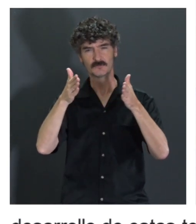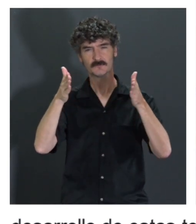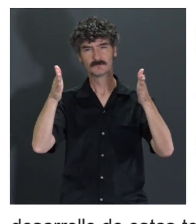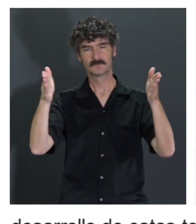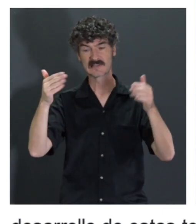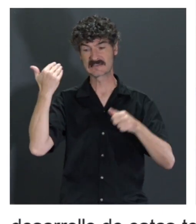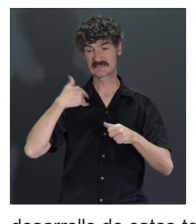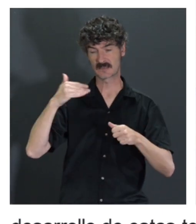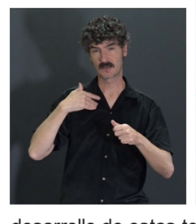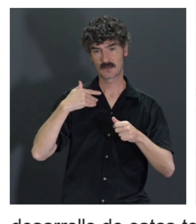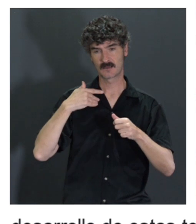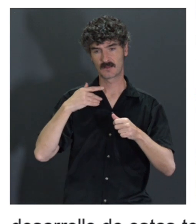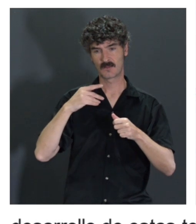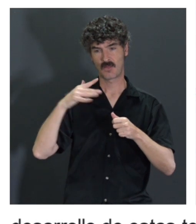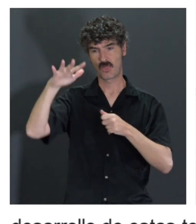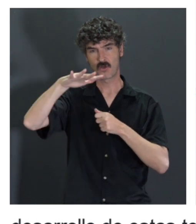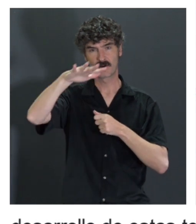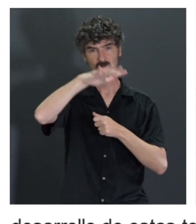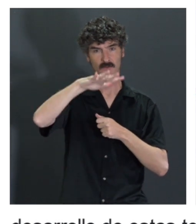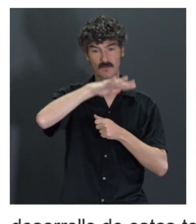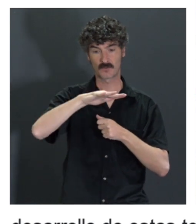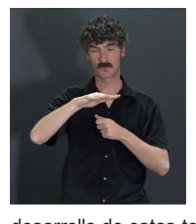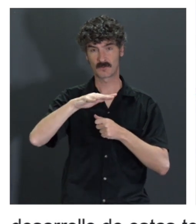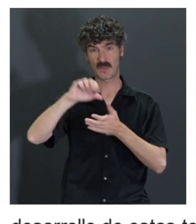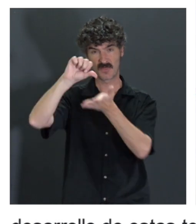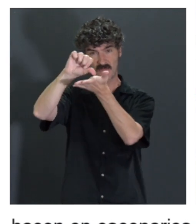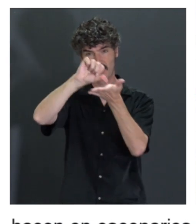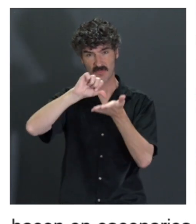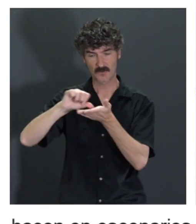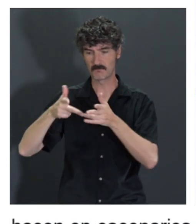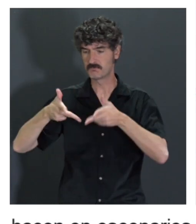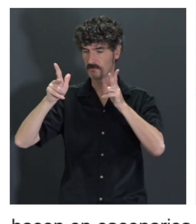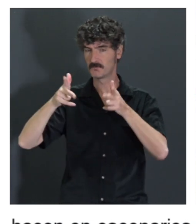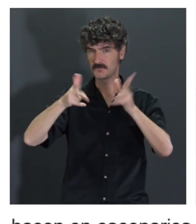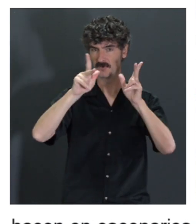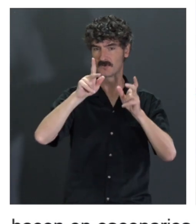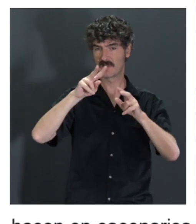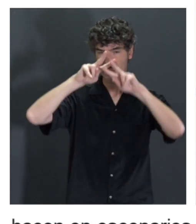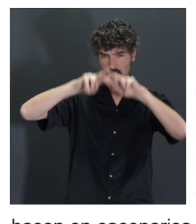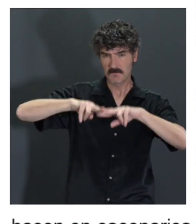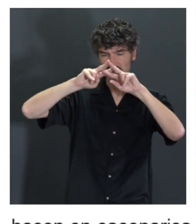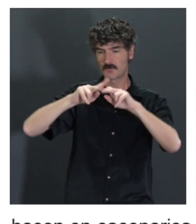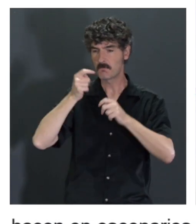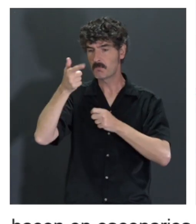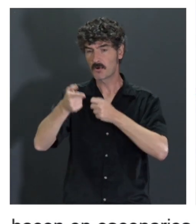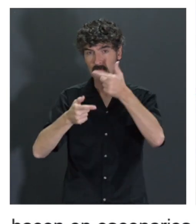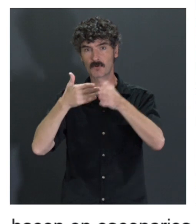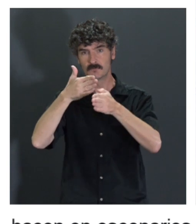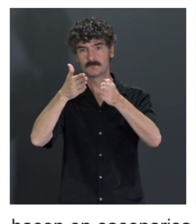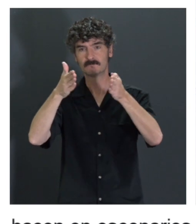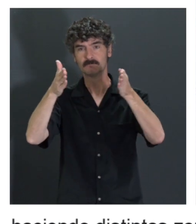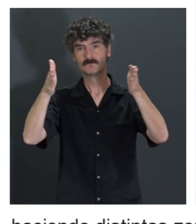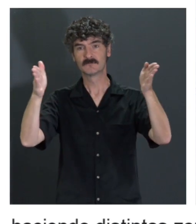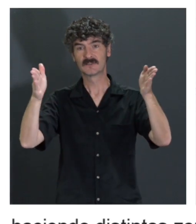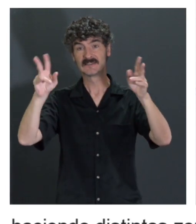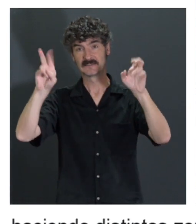se están haciendo distintas zonas en las ciudades en las que se va permitiendo un tipo de investigación y poco a poco se va abriendo en función